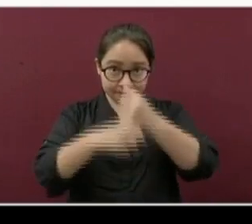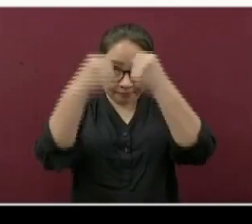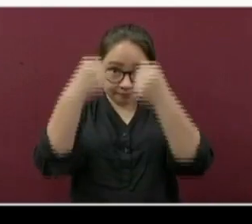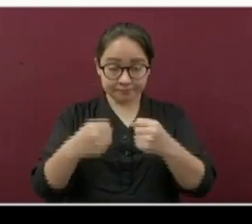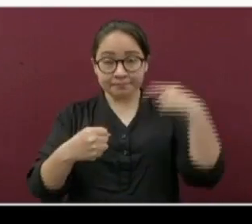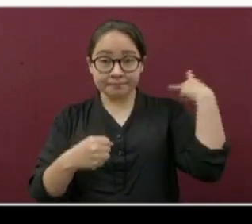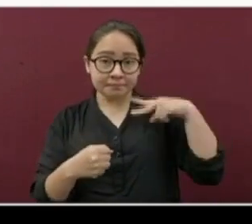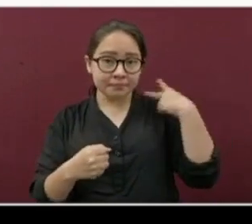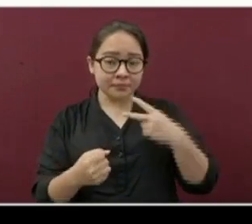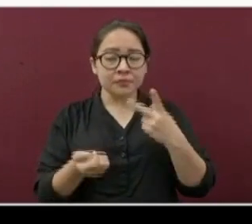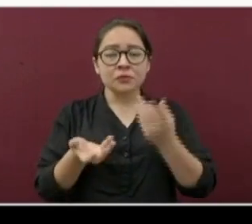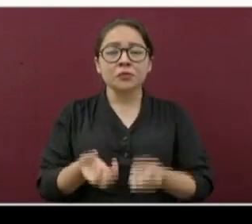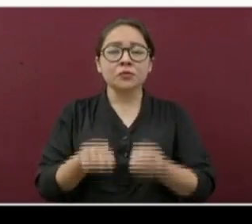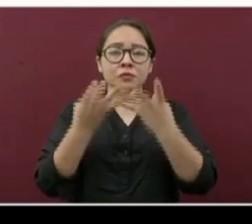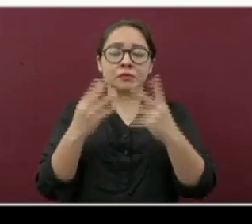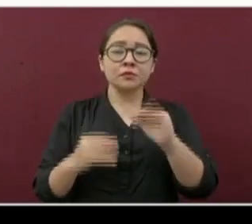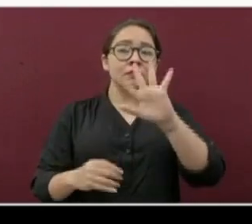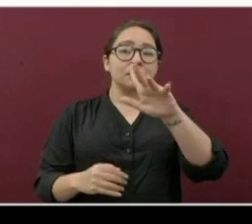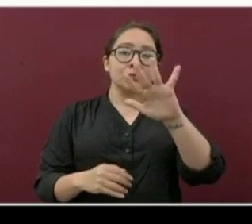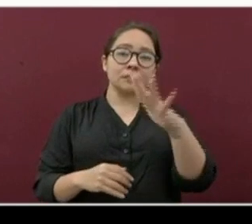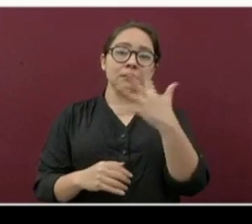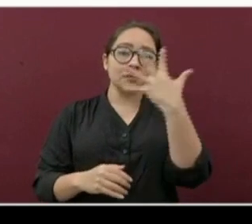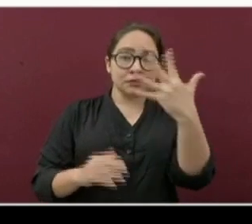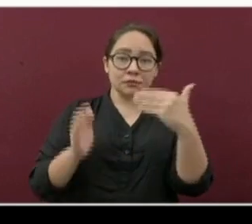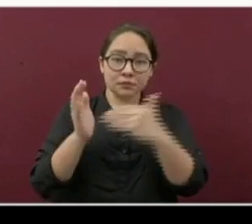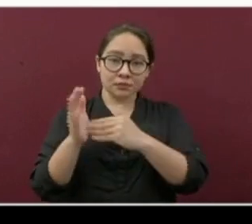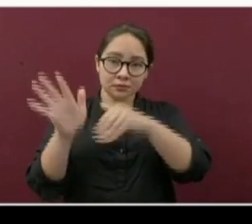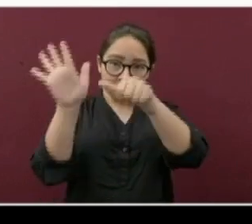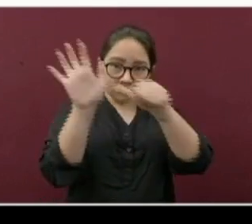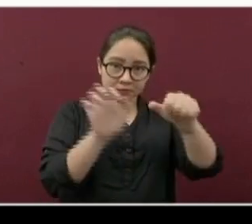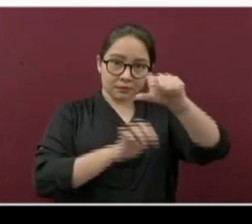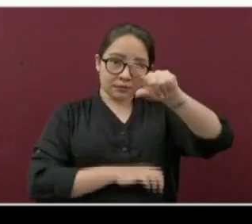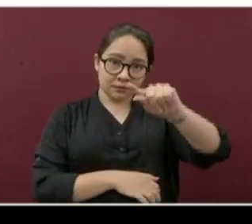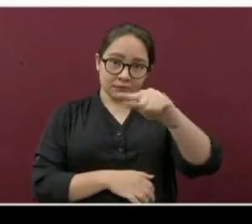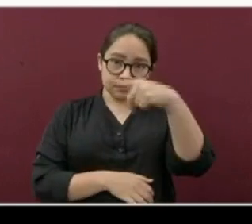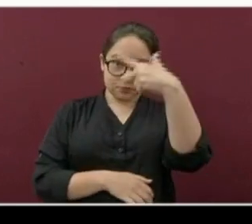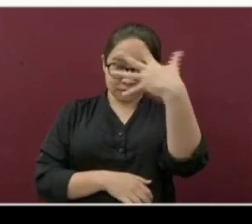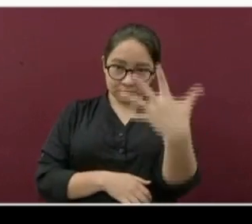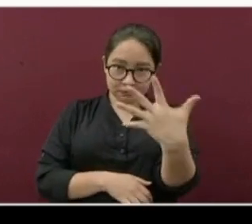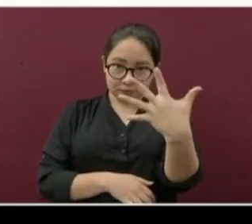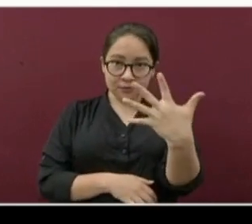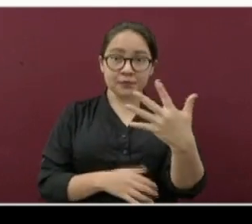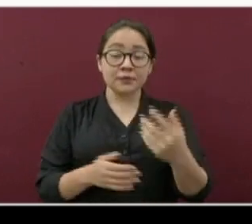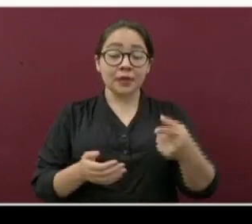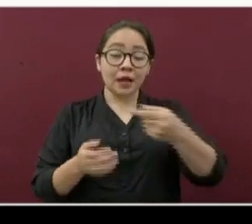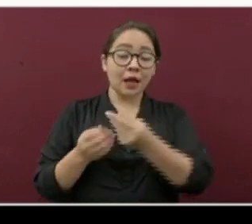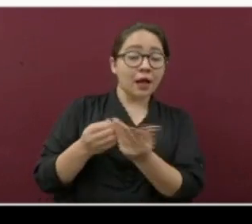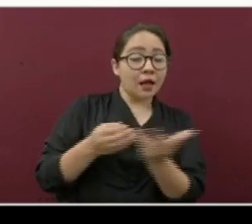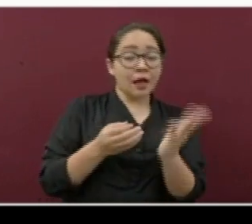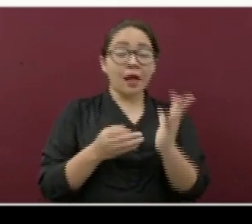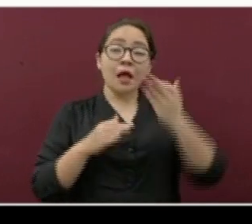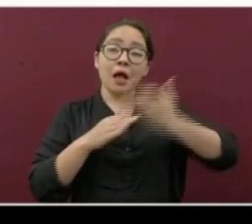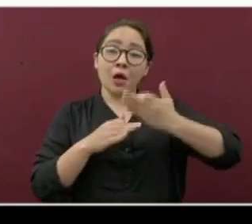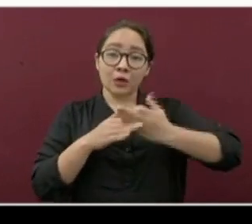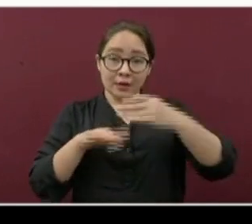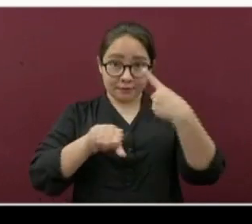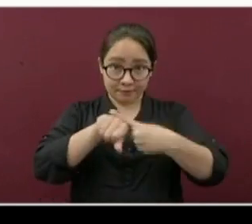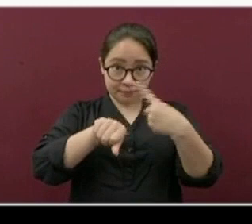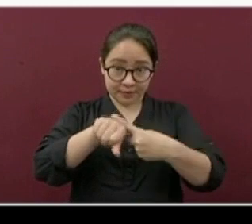en el estado suman ya 55,675. De ellos, al día de hoy,